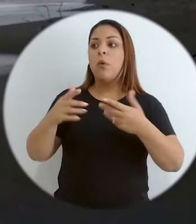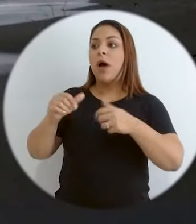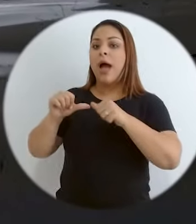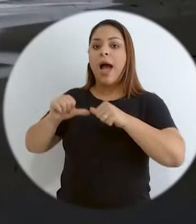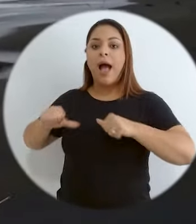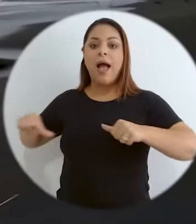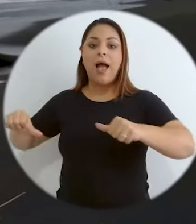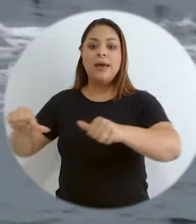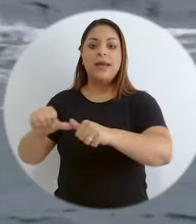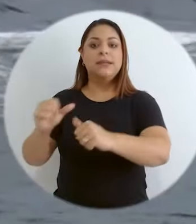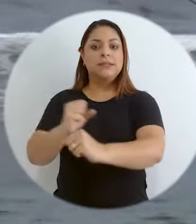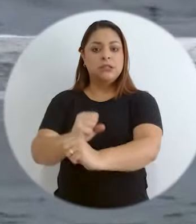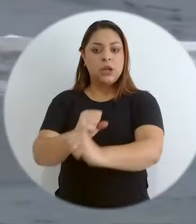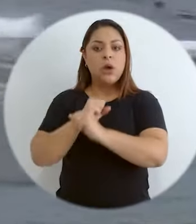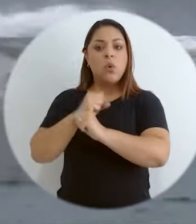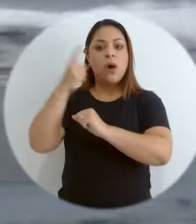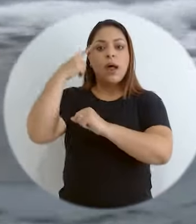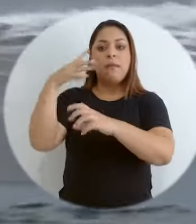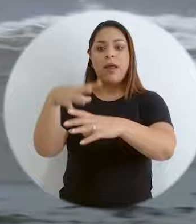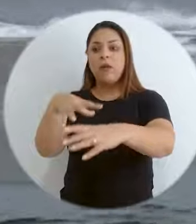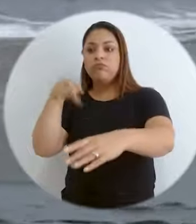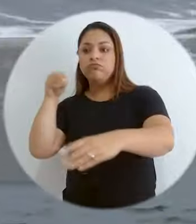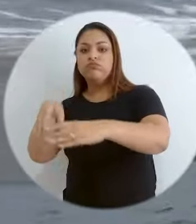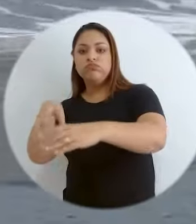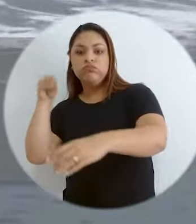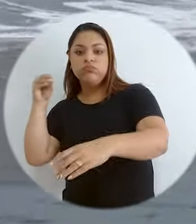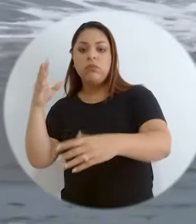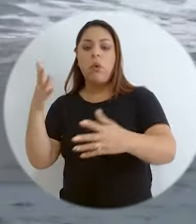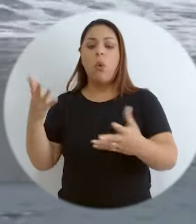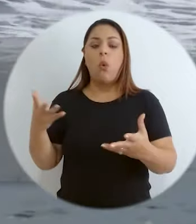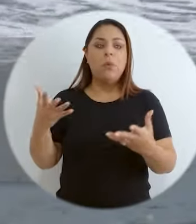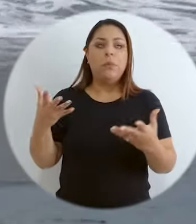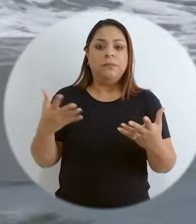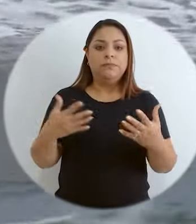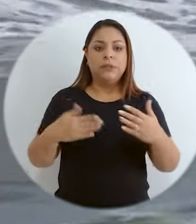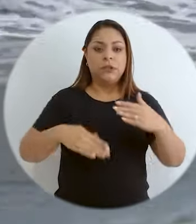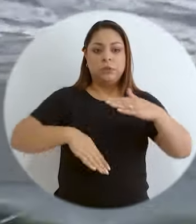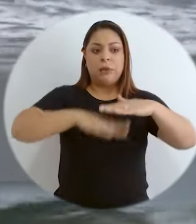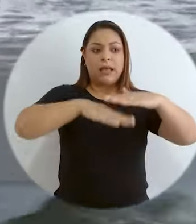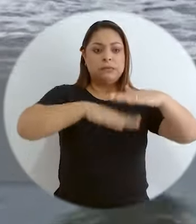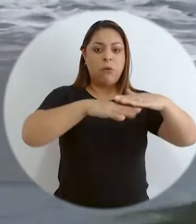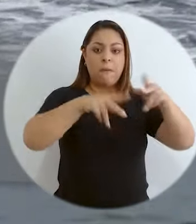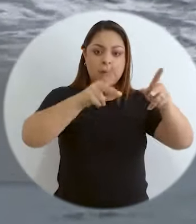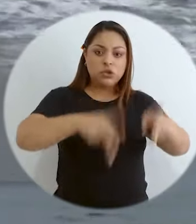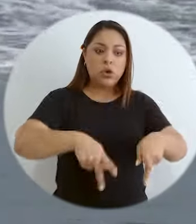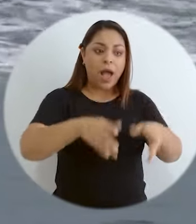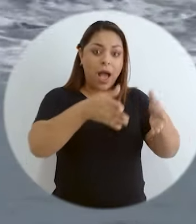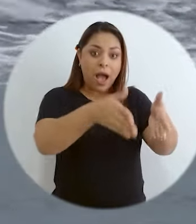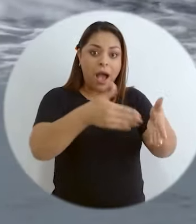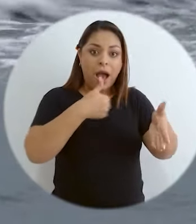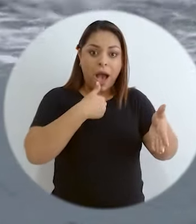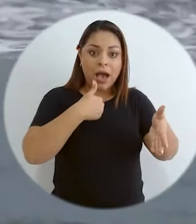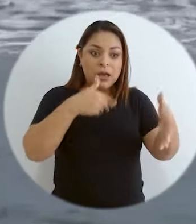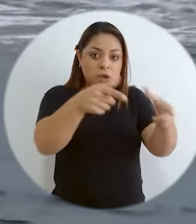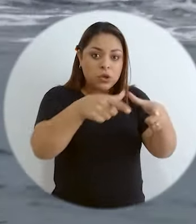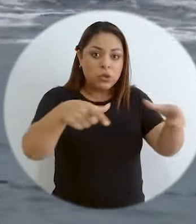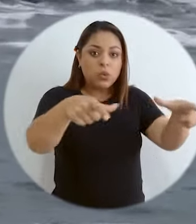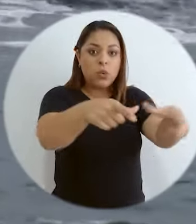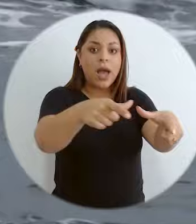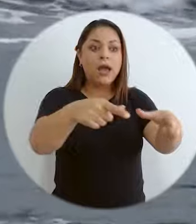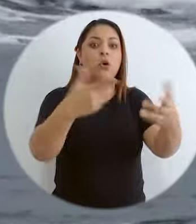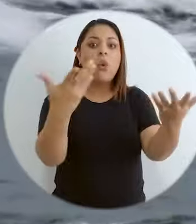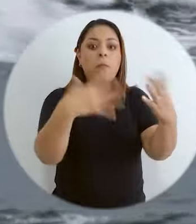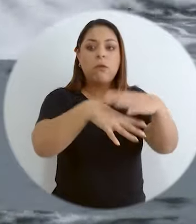evacuación o áreas seguras para un determinado grupo máximo de personas que puedan estar en un